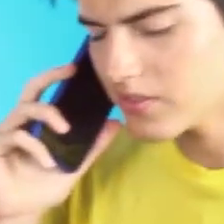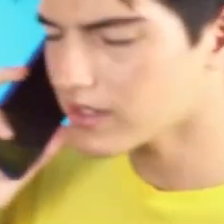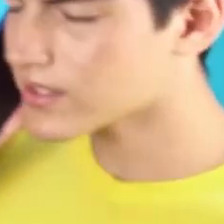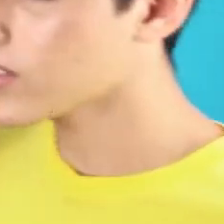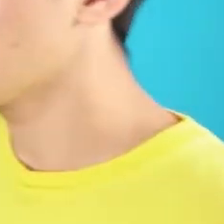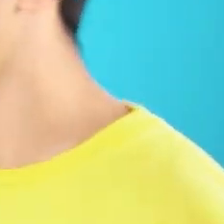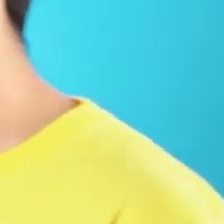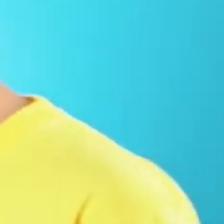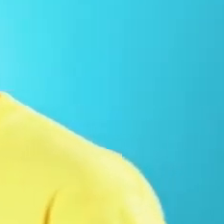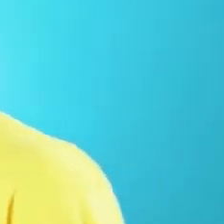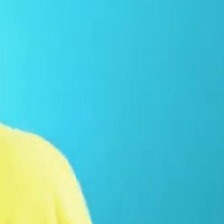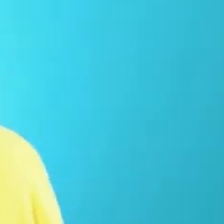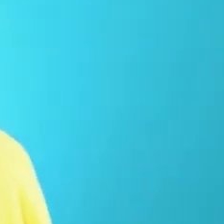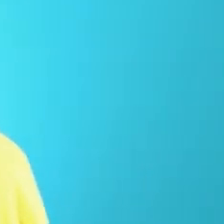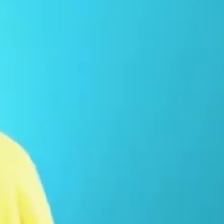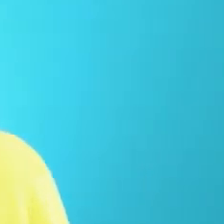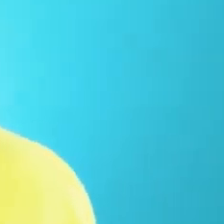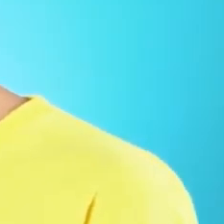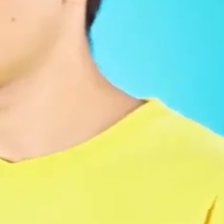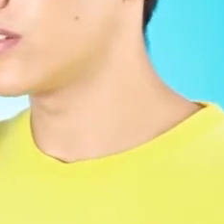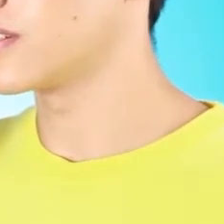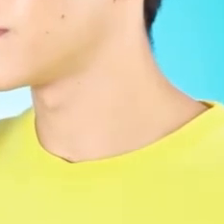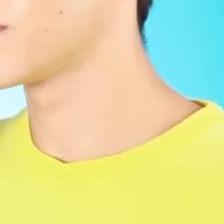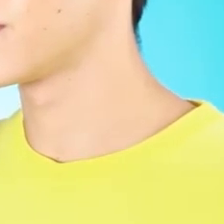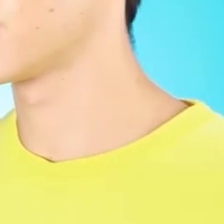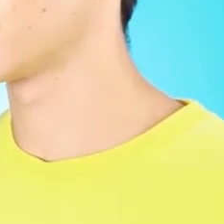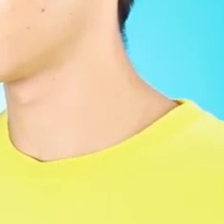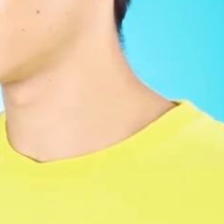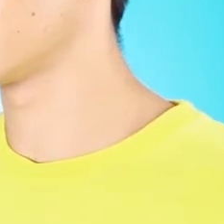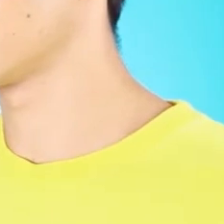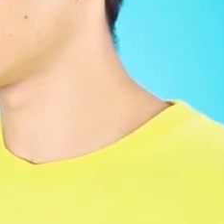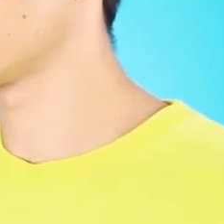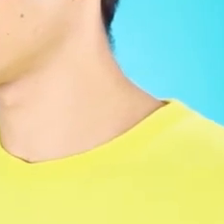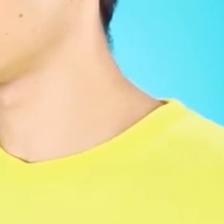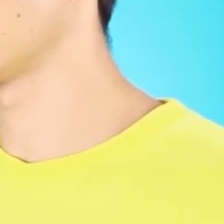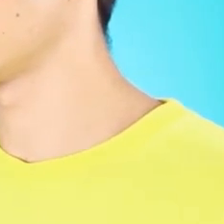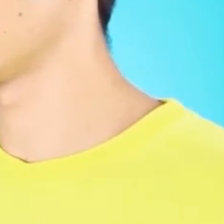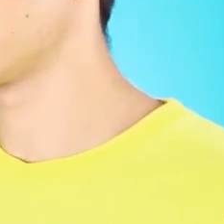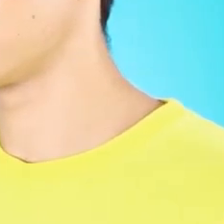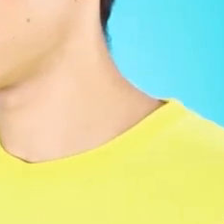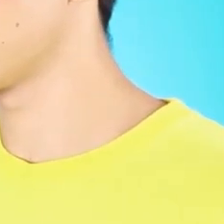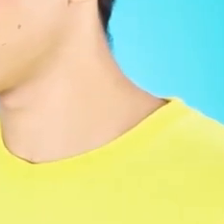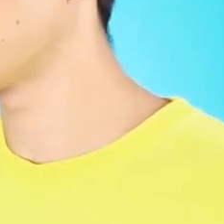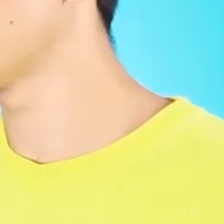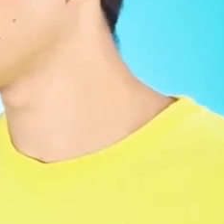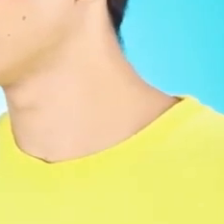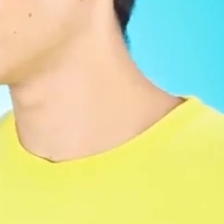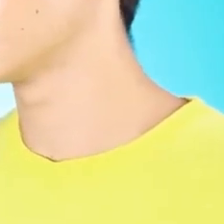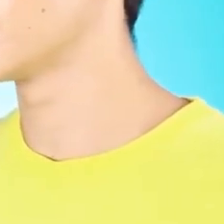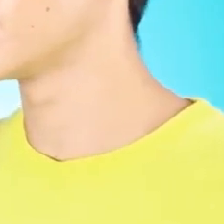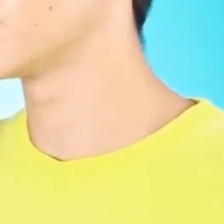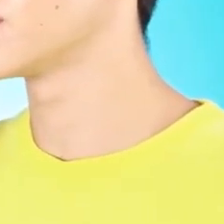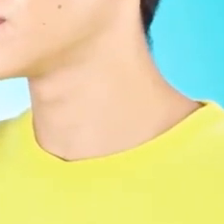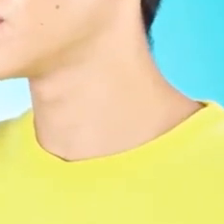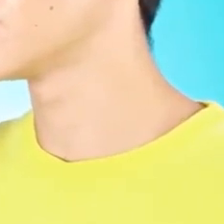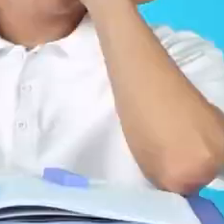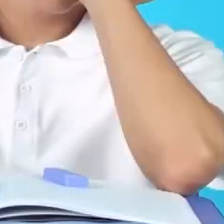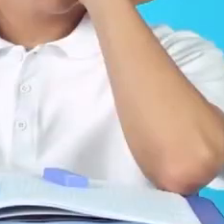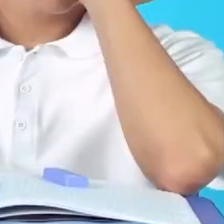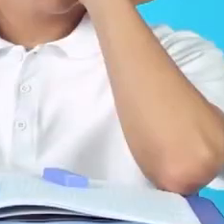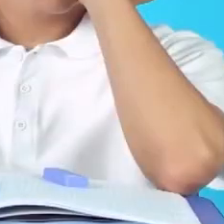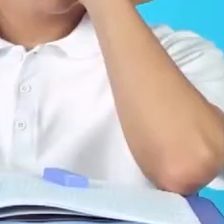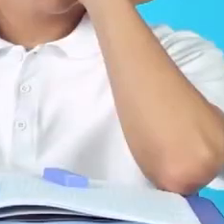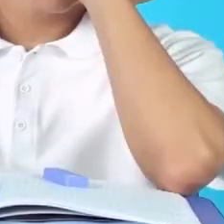Ya estoy cansado de que me pregunten si estoy listo para regresar al cole. Sí, a mí también me preguntan eso, pero al fin podré encontrarme con mis amigos del cole.